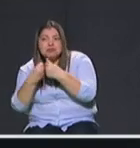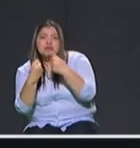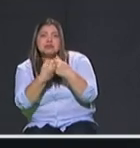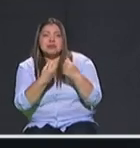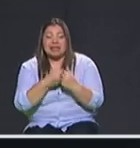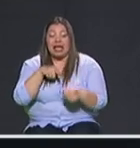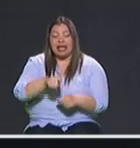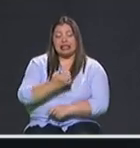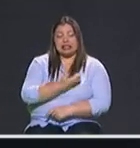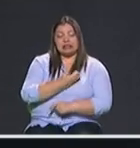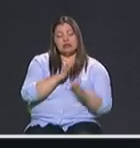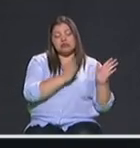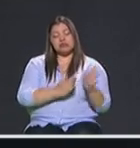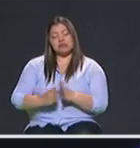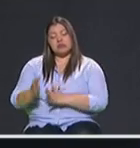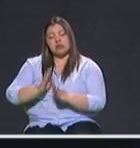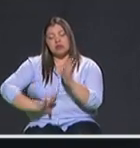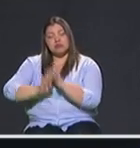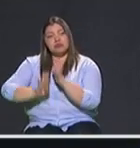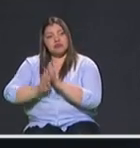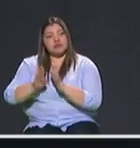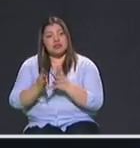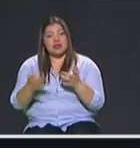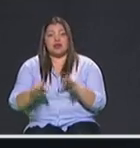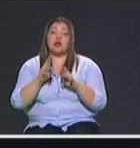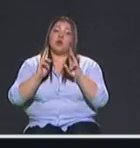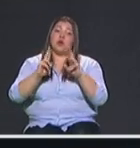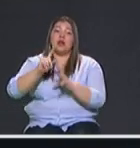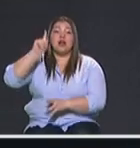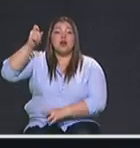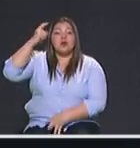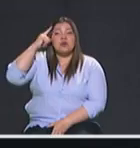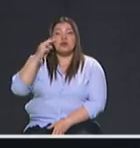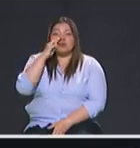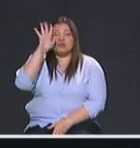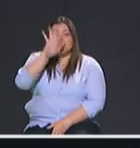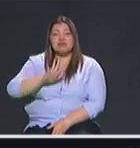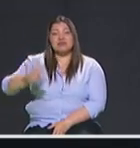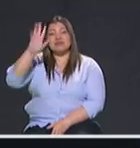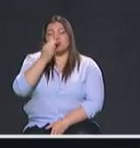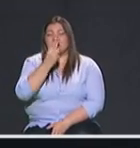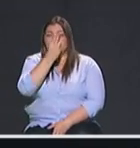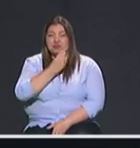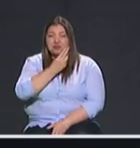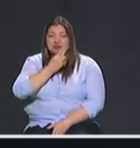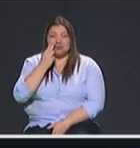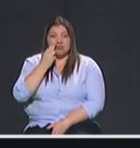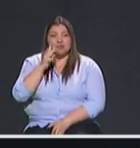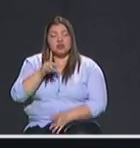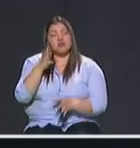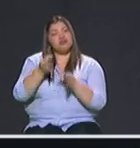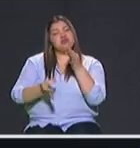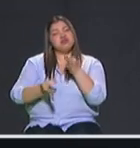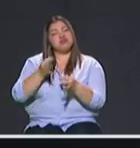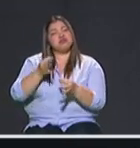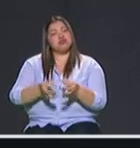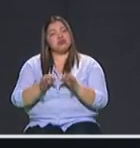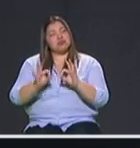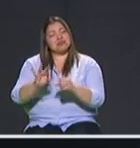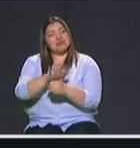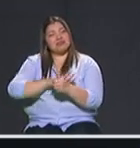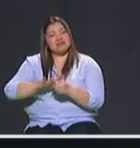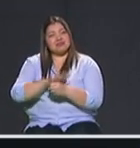impulsando. Y sobre todo, esperando el compromiso del Gobierno Nacional también con el fortalecimiento de la justicia en la ciudad para poder